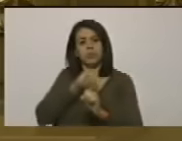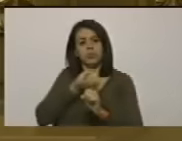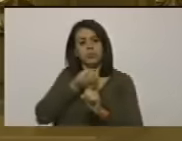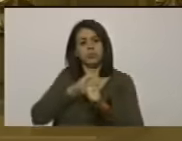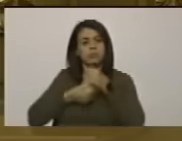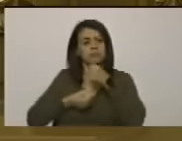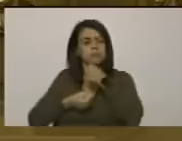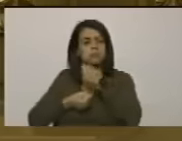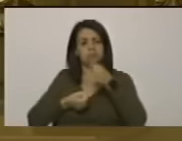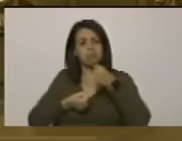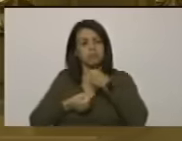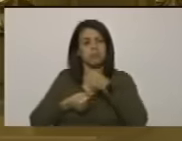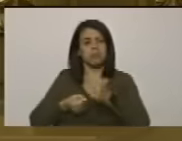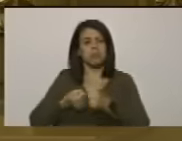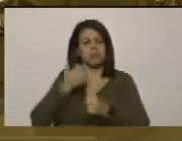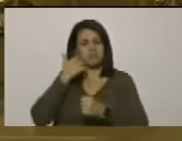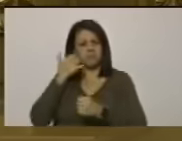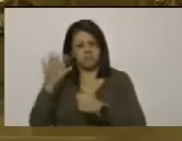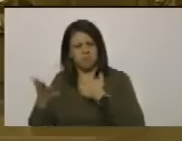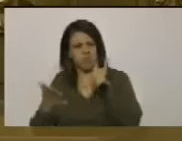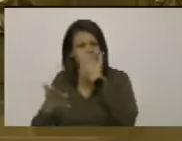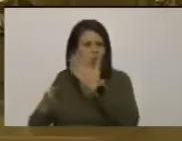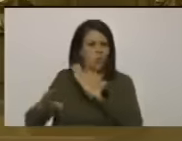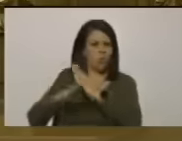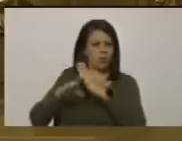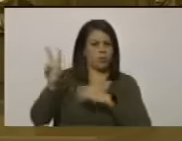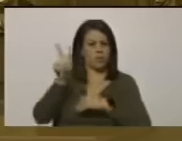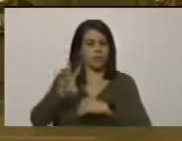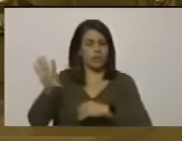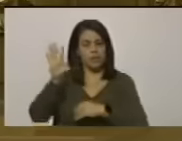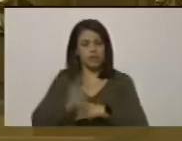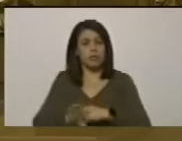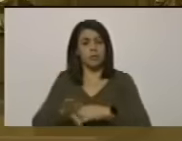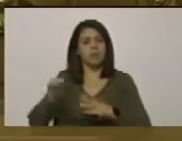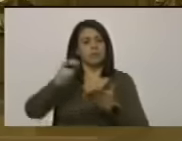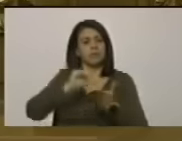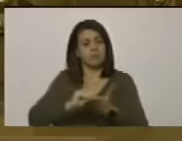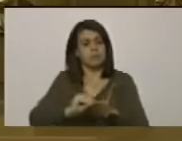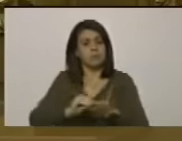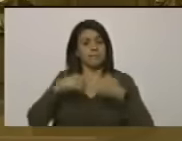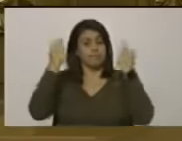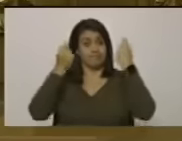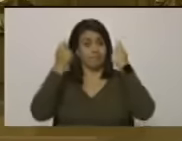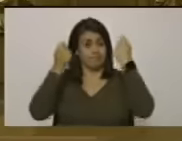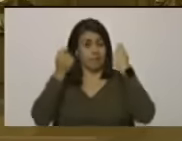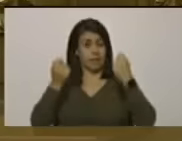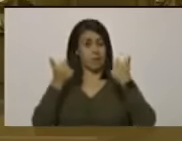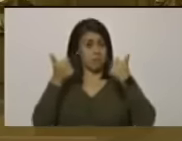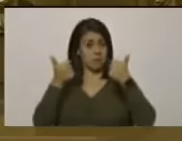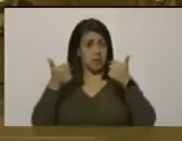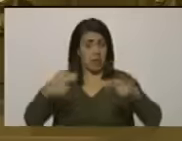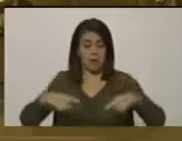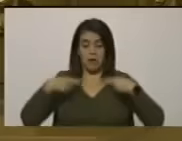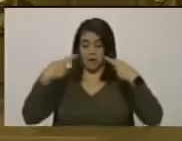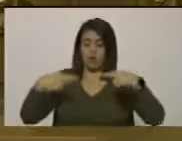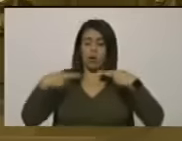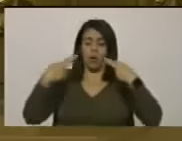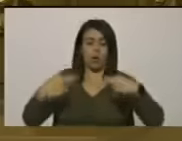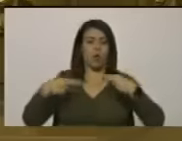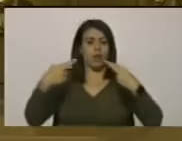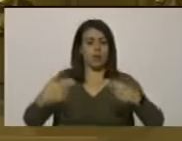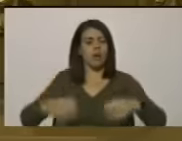donde insultan a Venezuela donde regocitan y celebran en grandes restaurantes